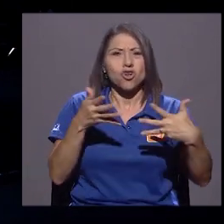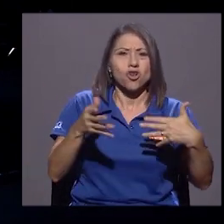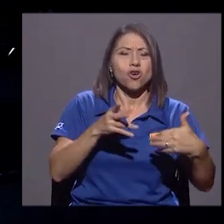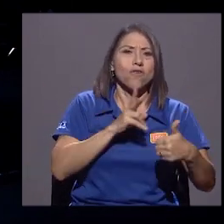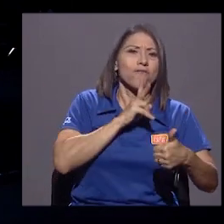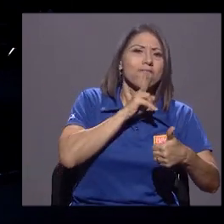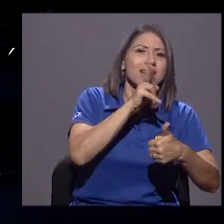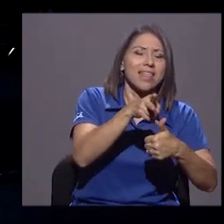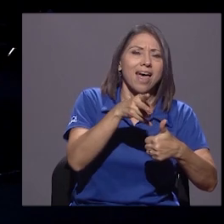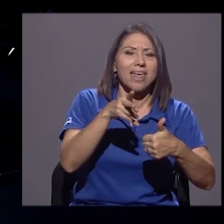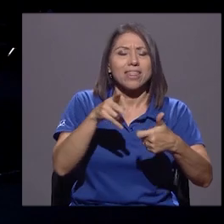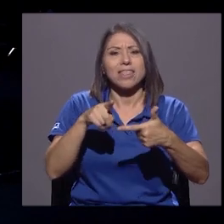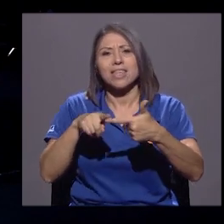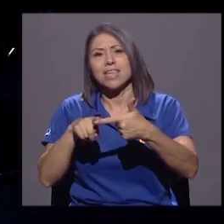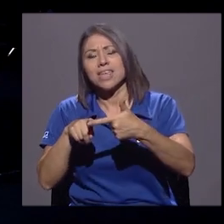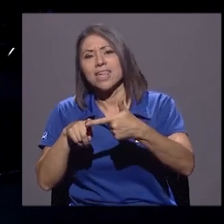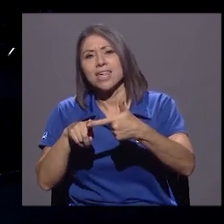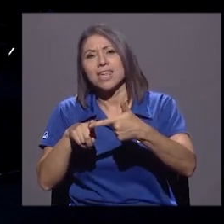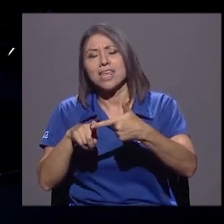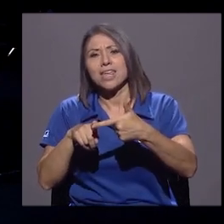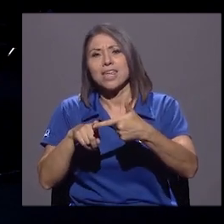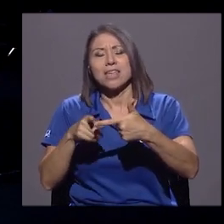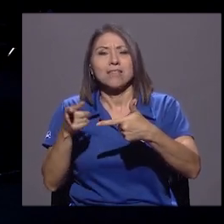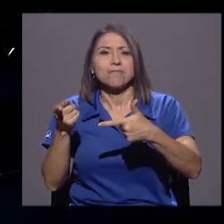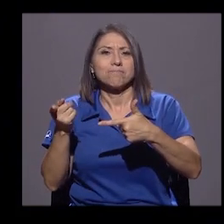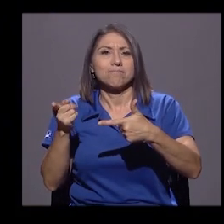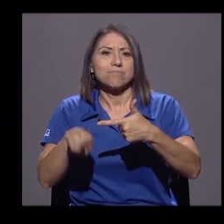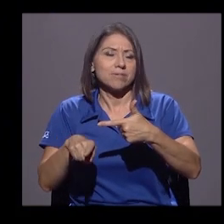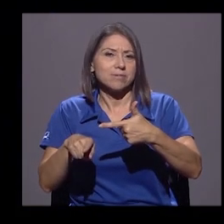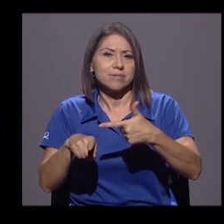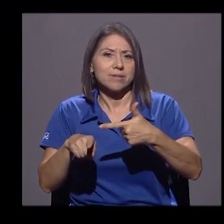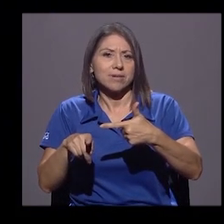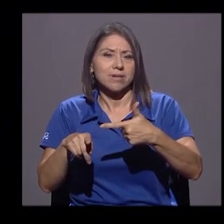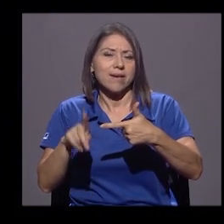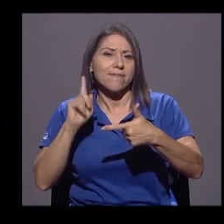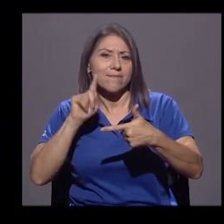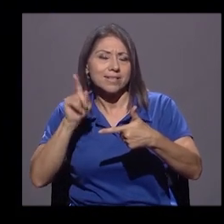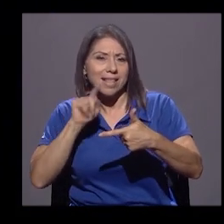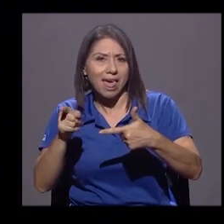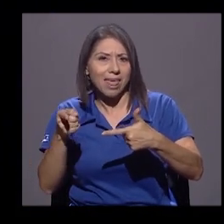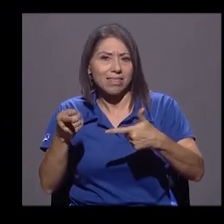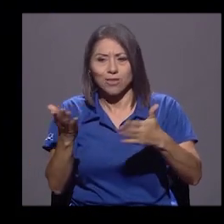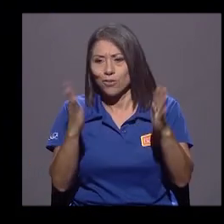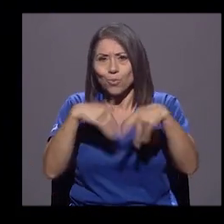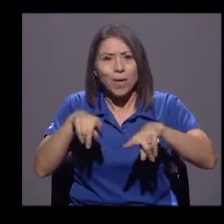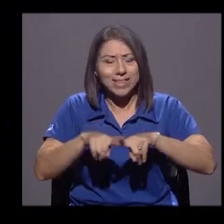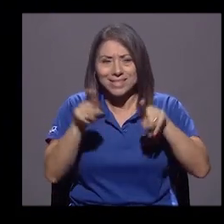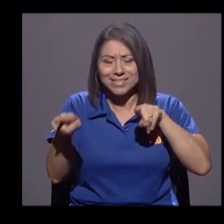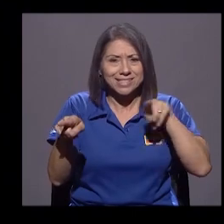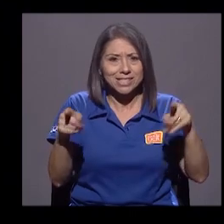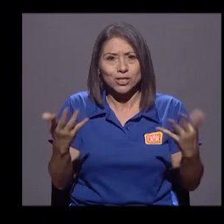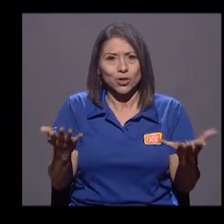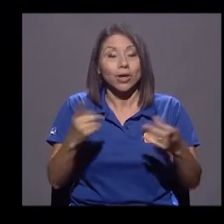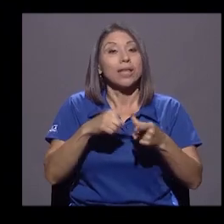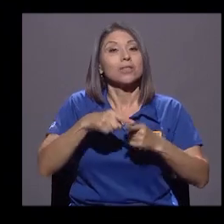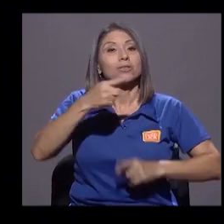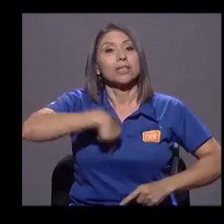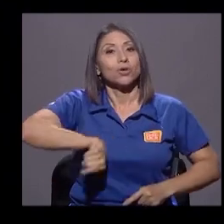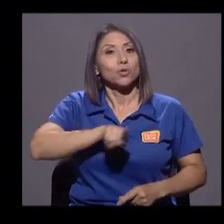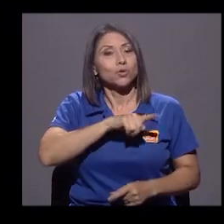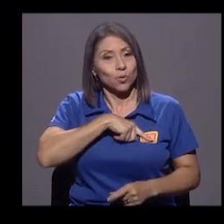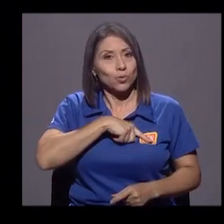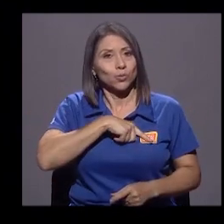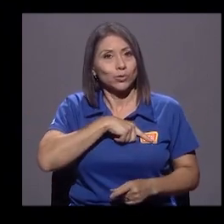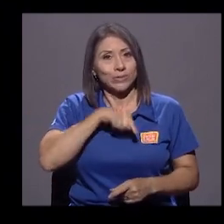entre verdad y hecho o falsedad. De modo que nosotros tenemos